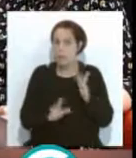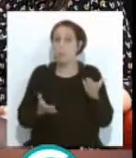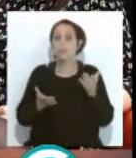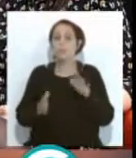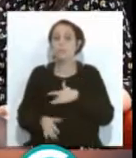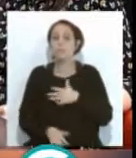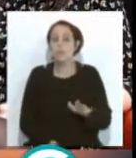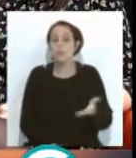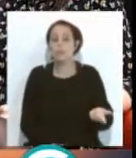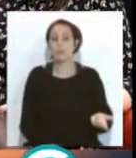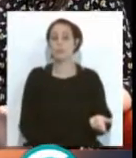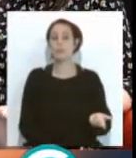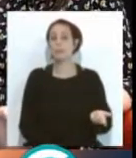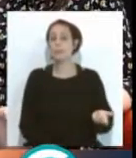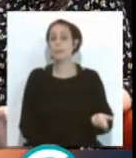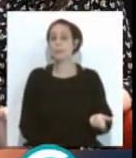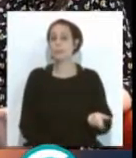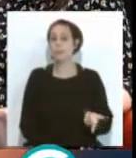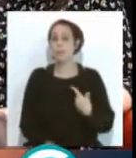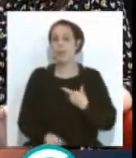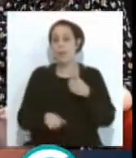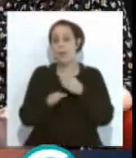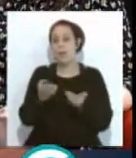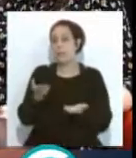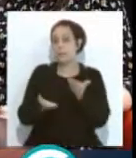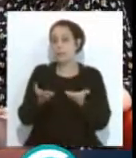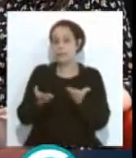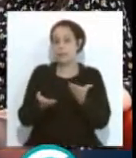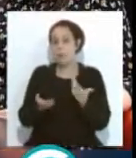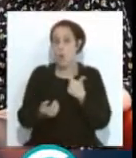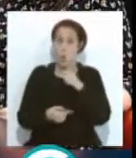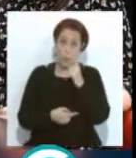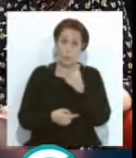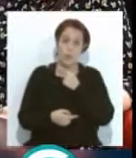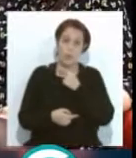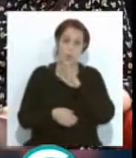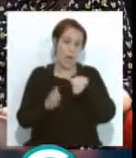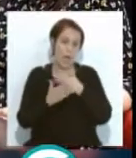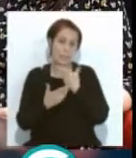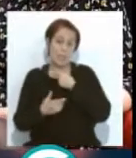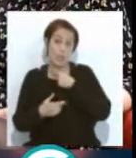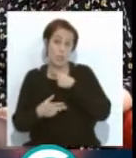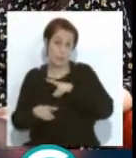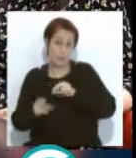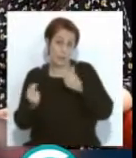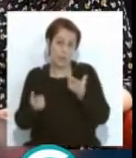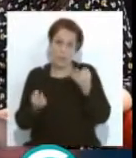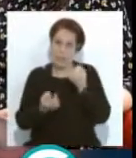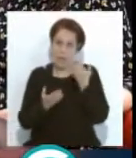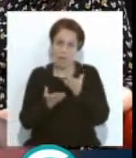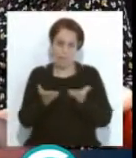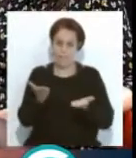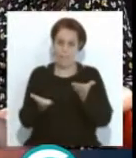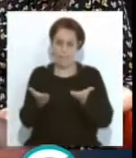el equilibrio, esto es como todo, uno es gracioso hasta que deja de serlo, pues igual, tiene que haber un equilibrio,